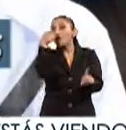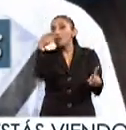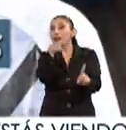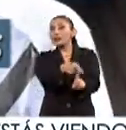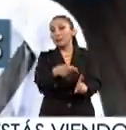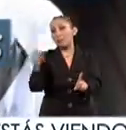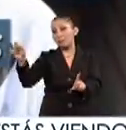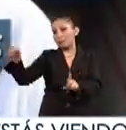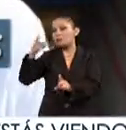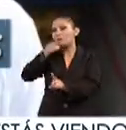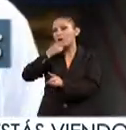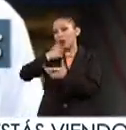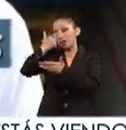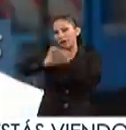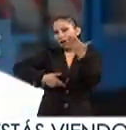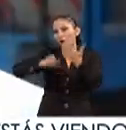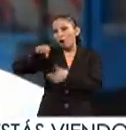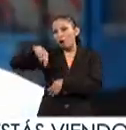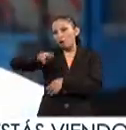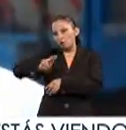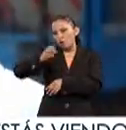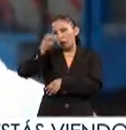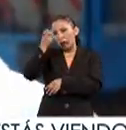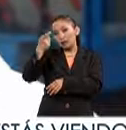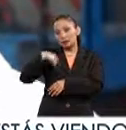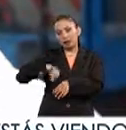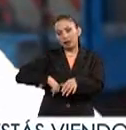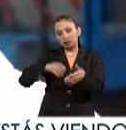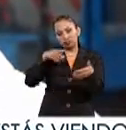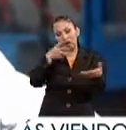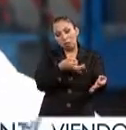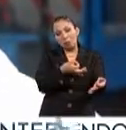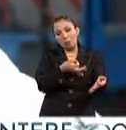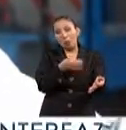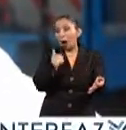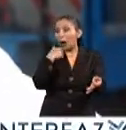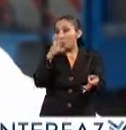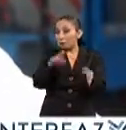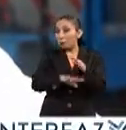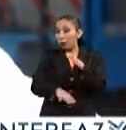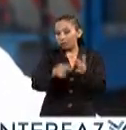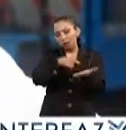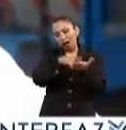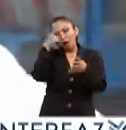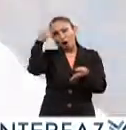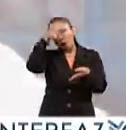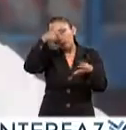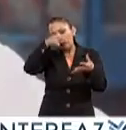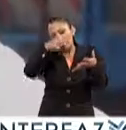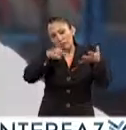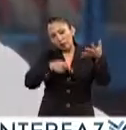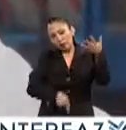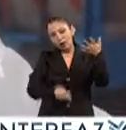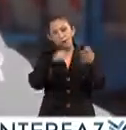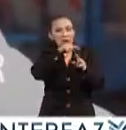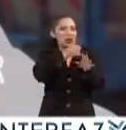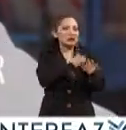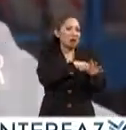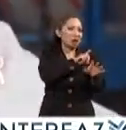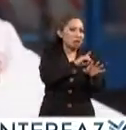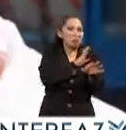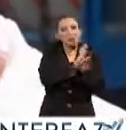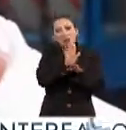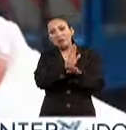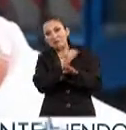objetivos que estuvieran en la lista de la 1 creo que eso fue lo interesante porque pues con esa base de objetivos pues iban desde la salud y